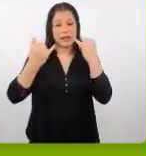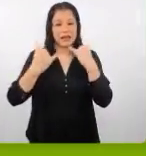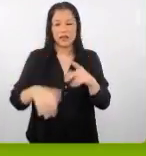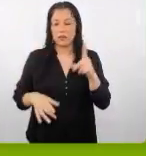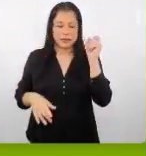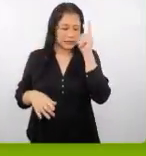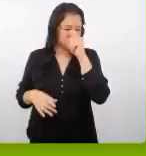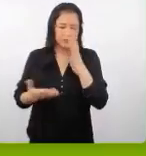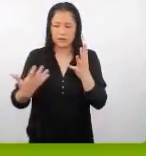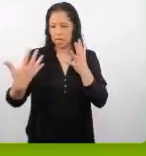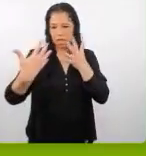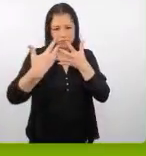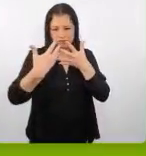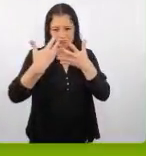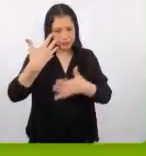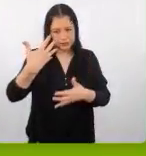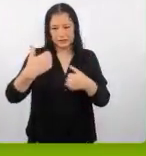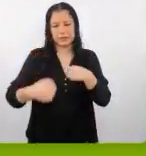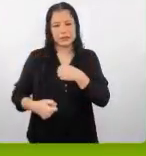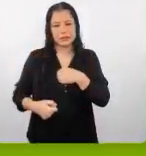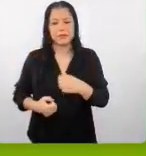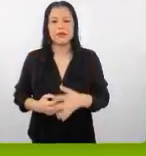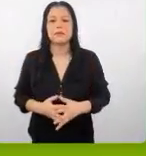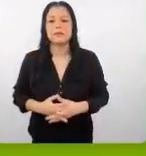no encaja bien lamentablemente